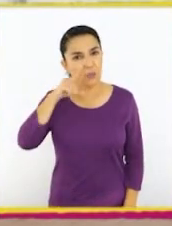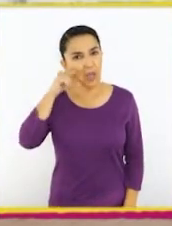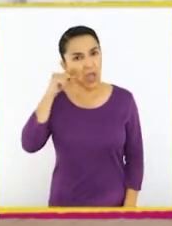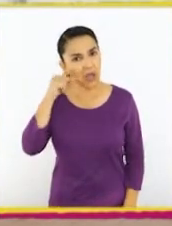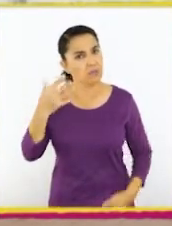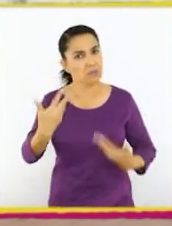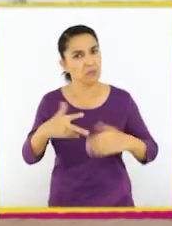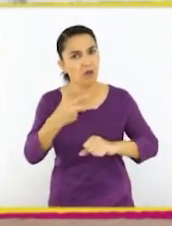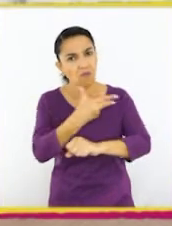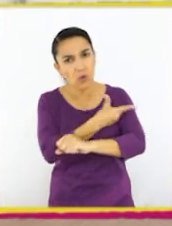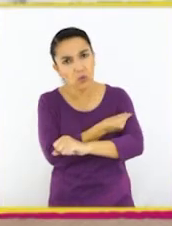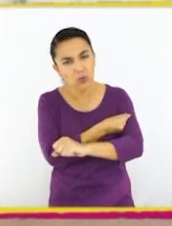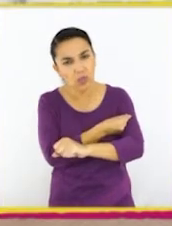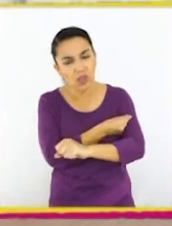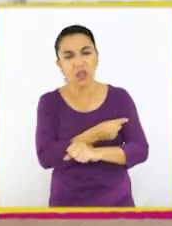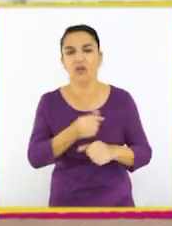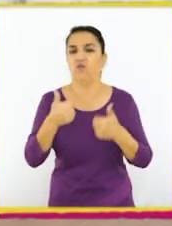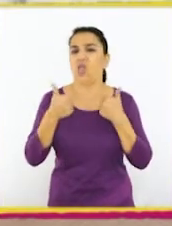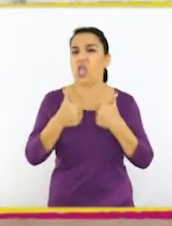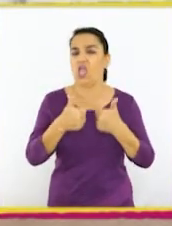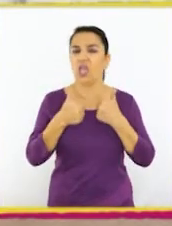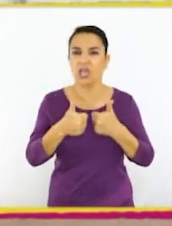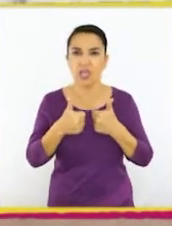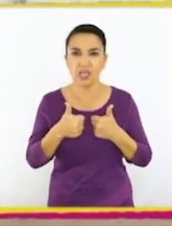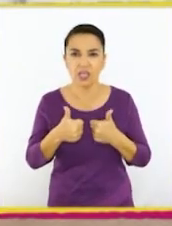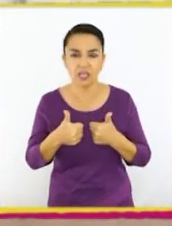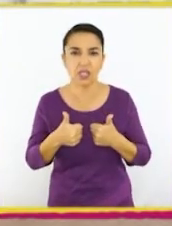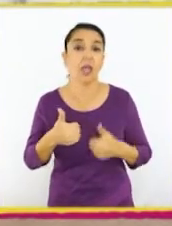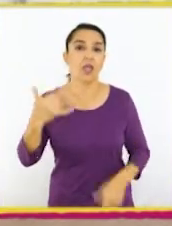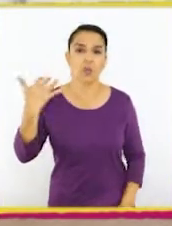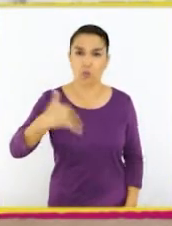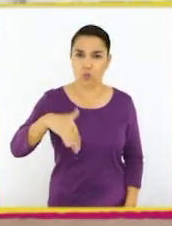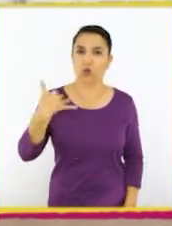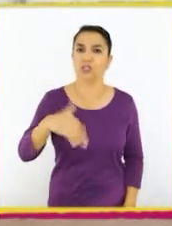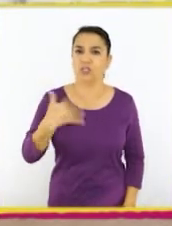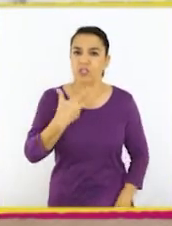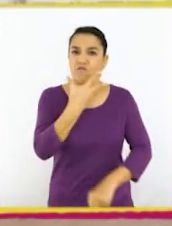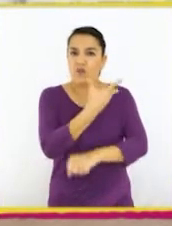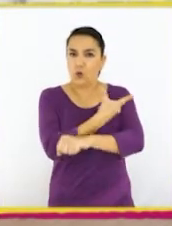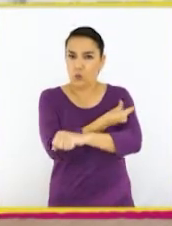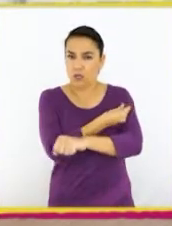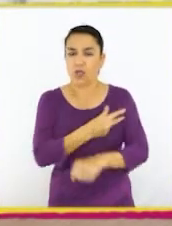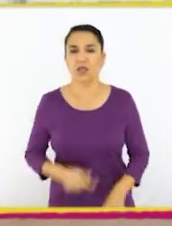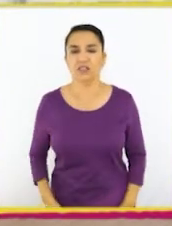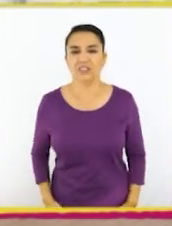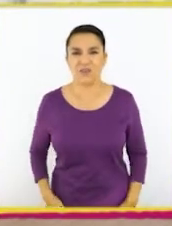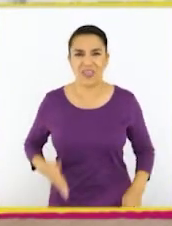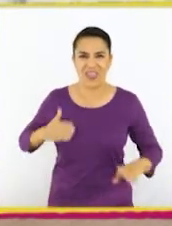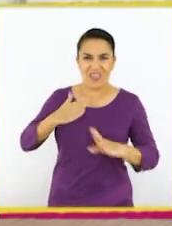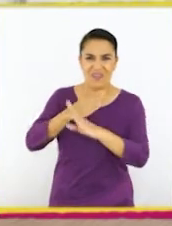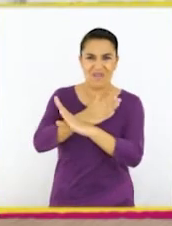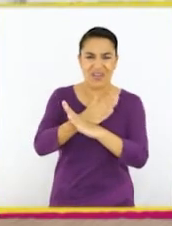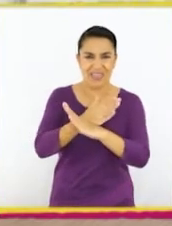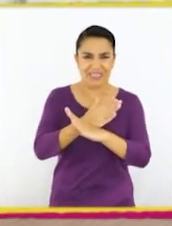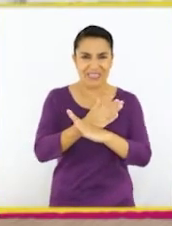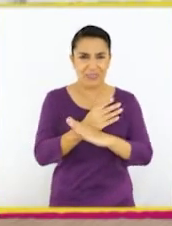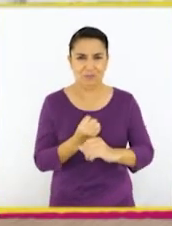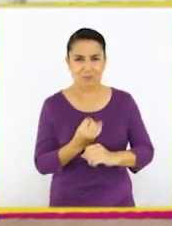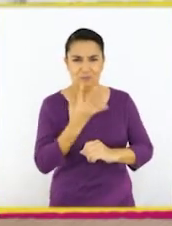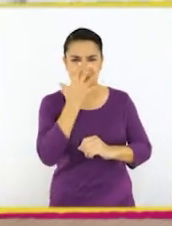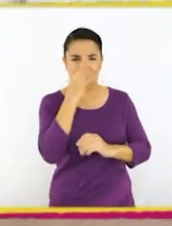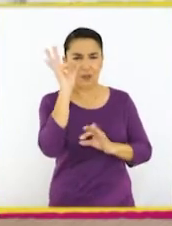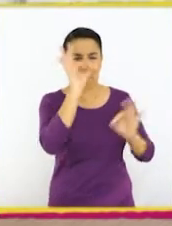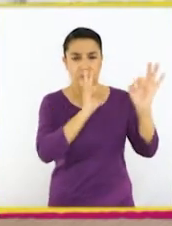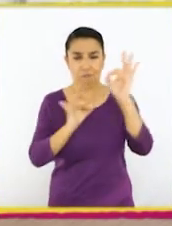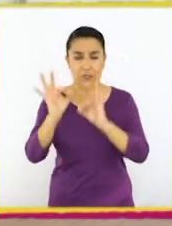que Aref está listo para vacunarse. ¡Qué bien! Es que es muy importante vacunarse para evitar contagiarse con